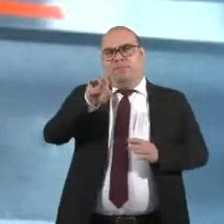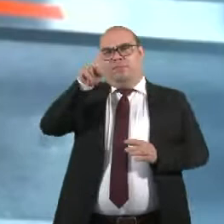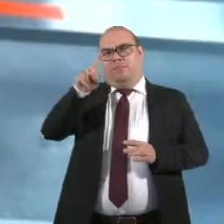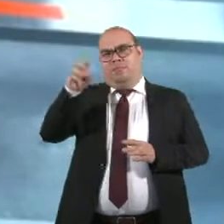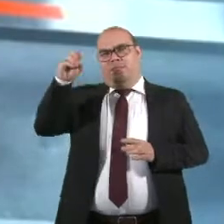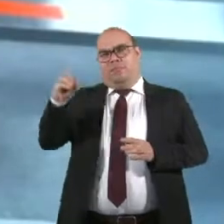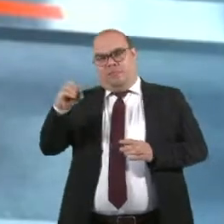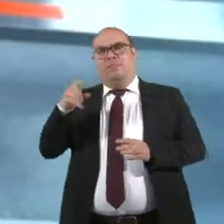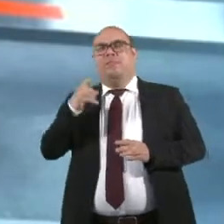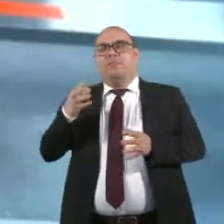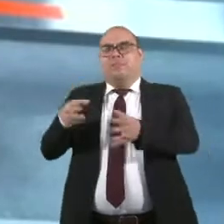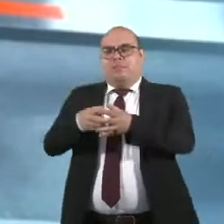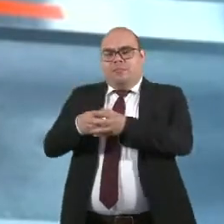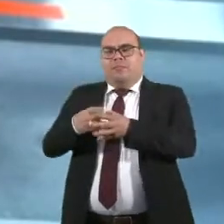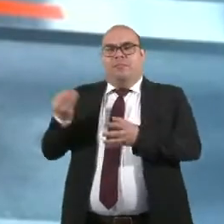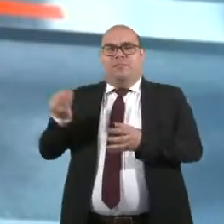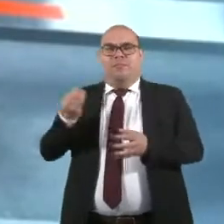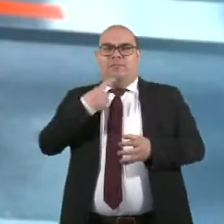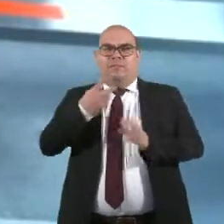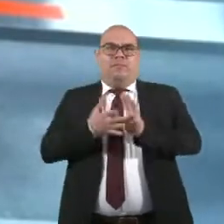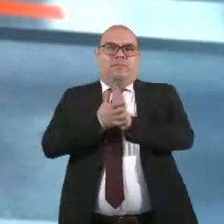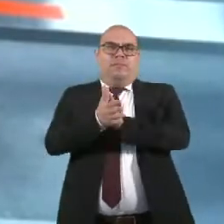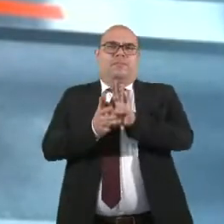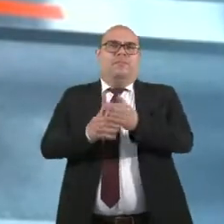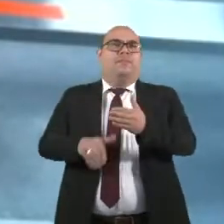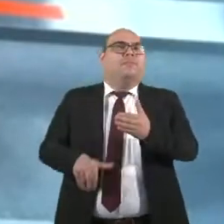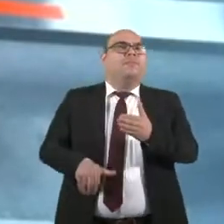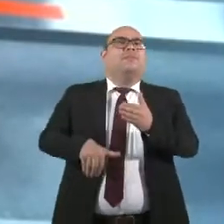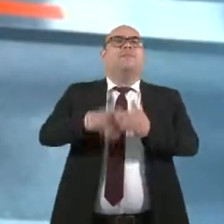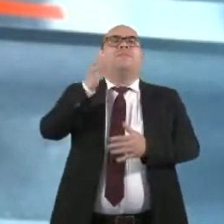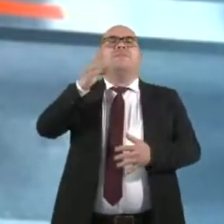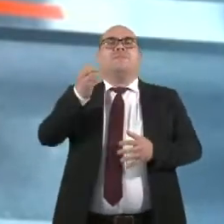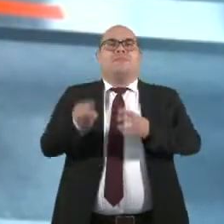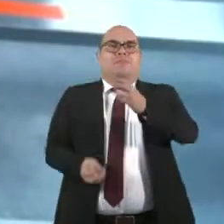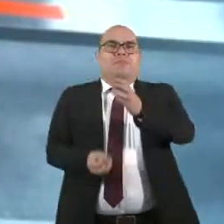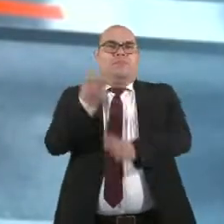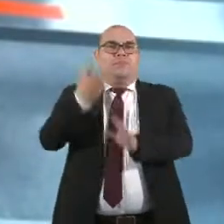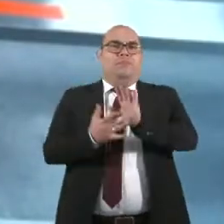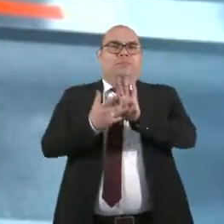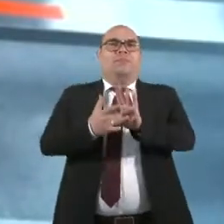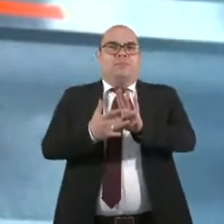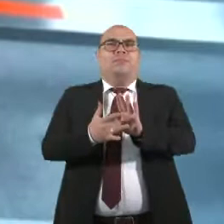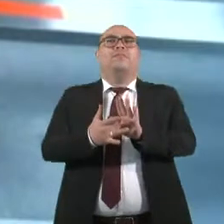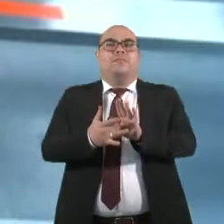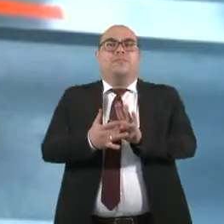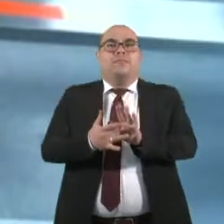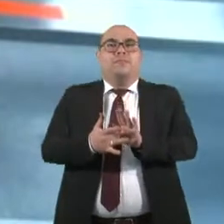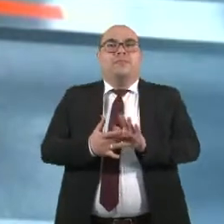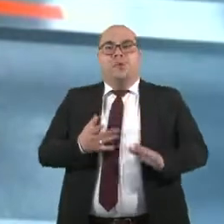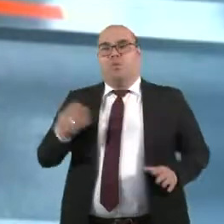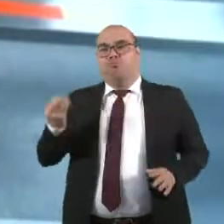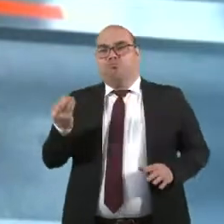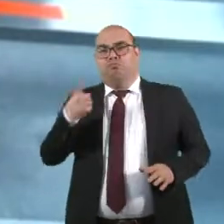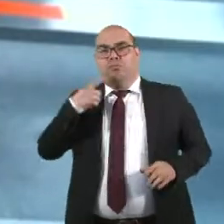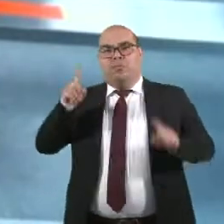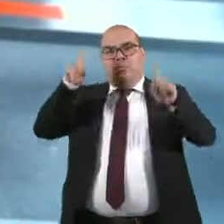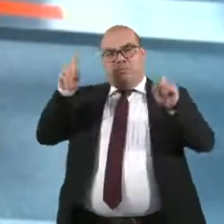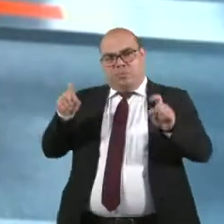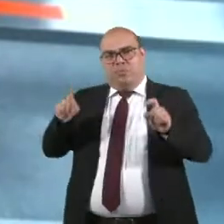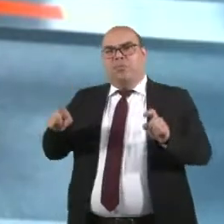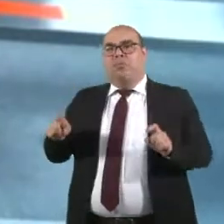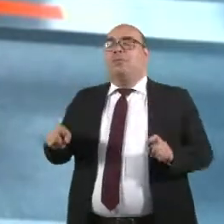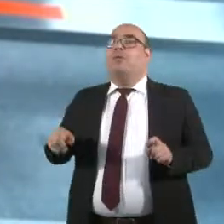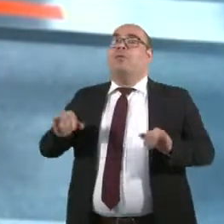la señora comisionada, empezaron la creación de grupos juntas de autodefensas, grupos